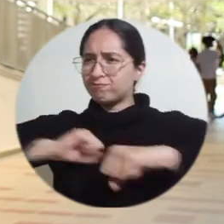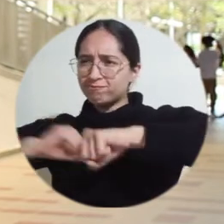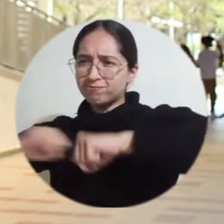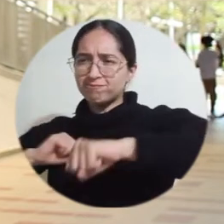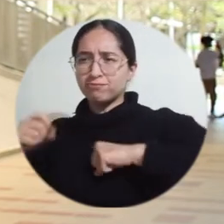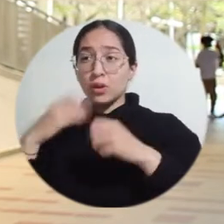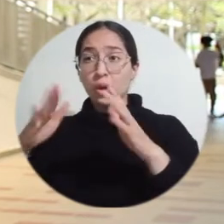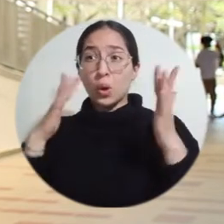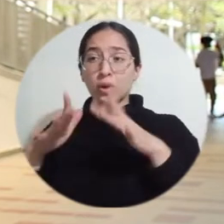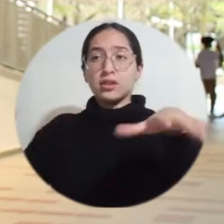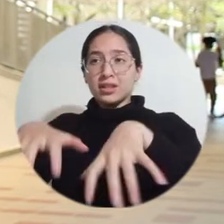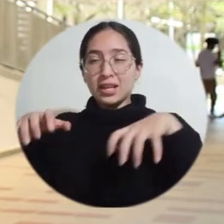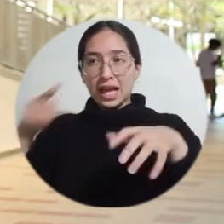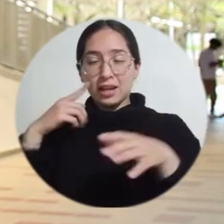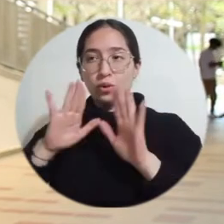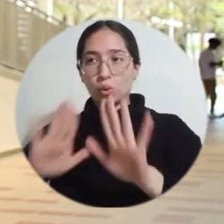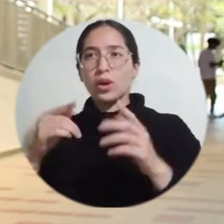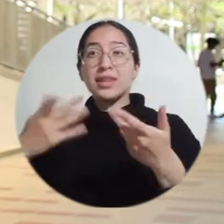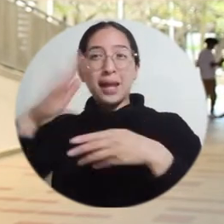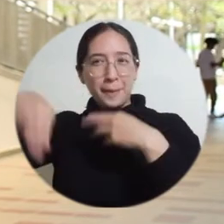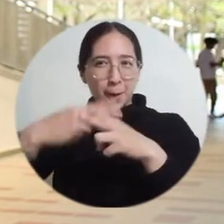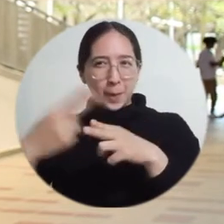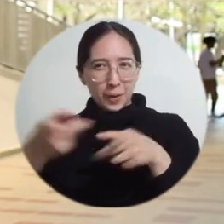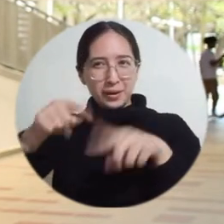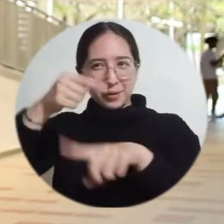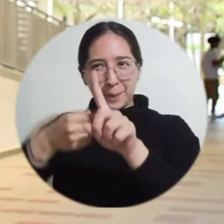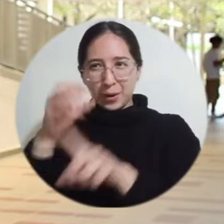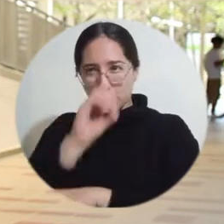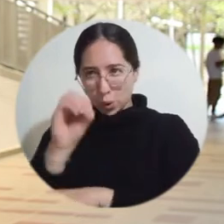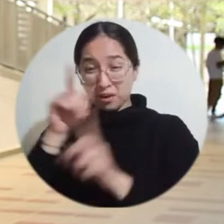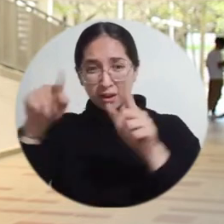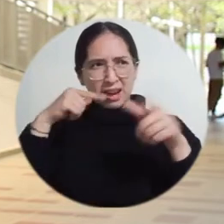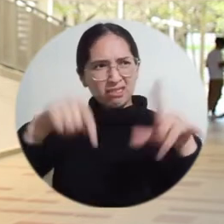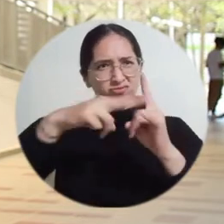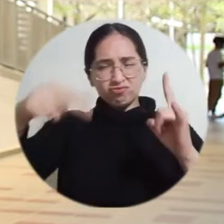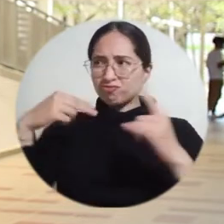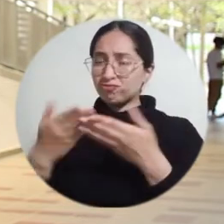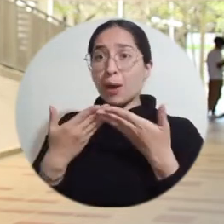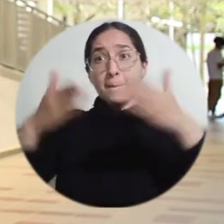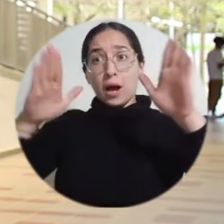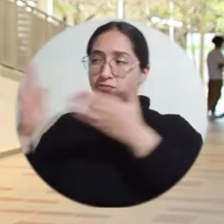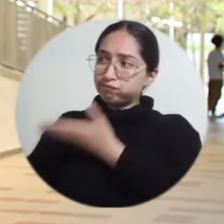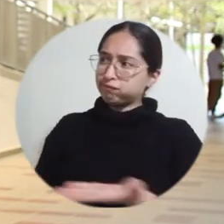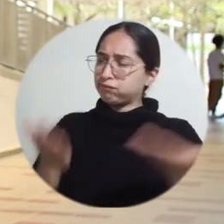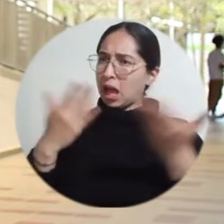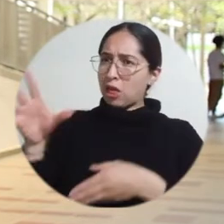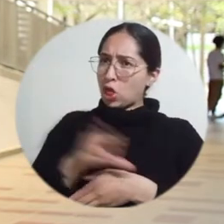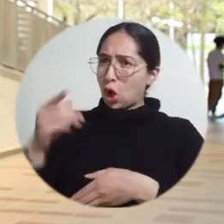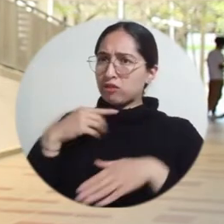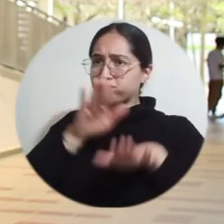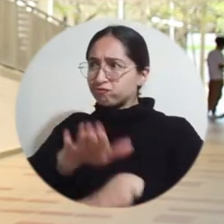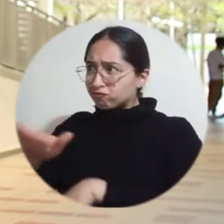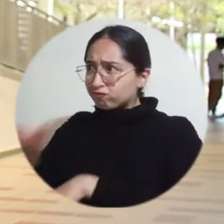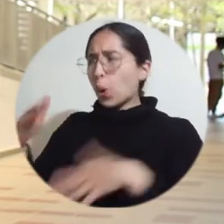con el desarrollo de eventos, con el desarrollo de su gran evento nacional que lo hacen en octubre y la Universidad del Magdalena abrió sus puertas para recibir